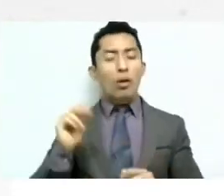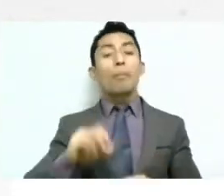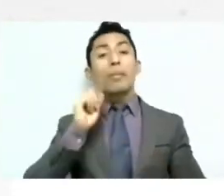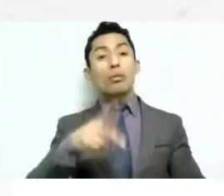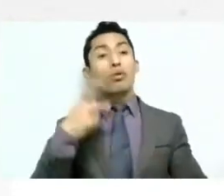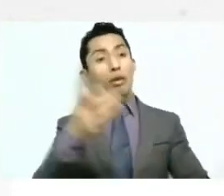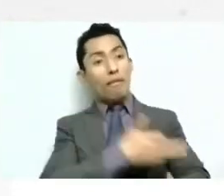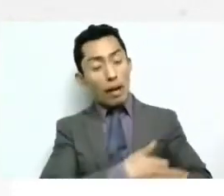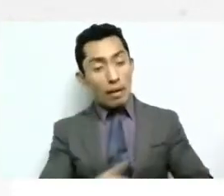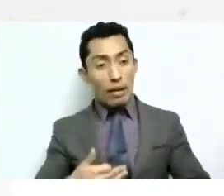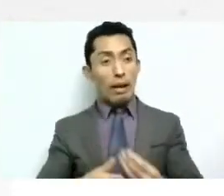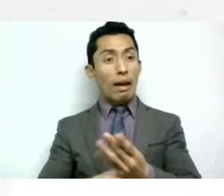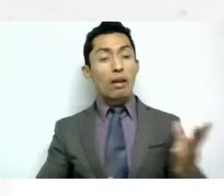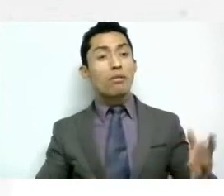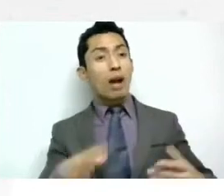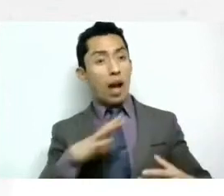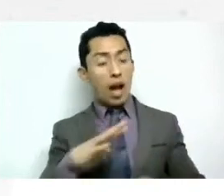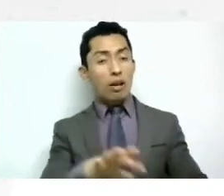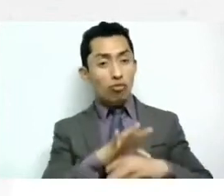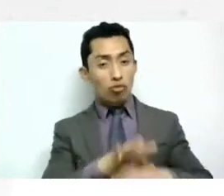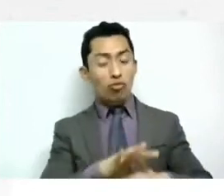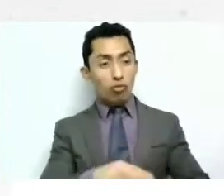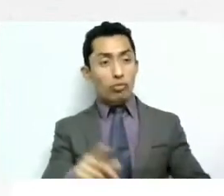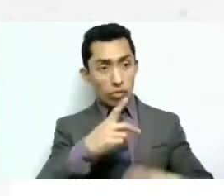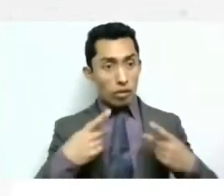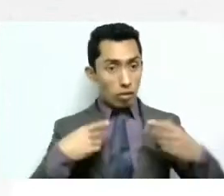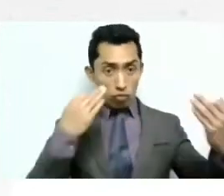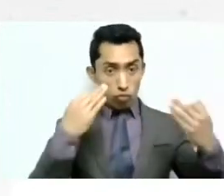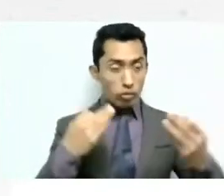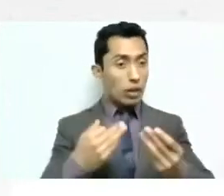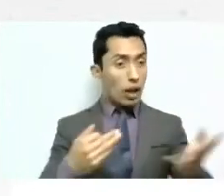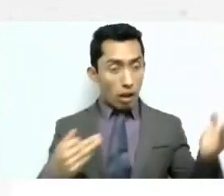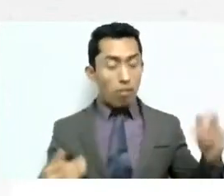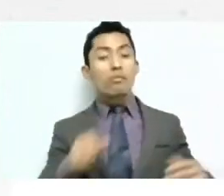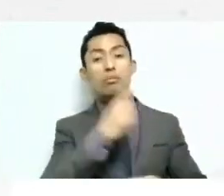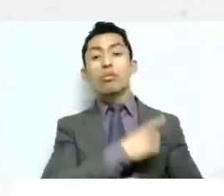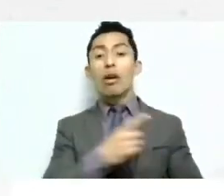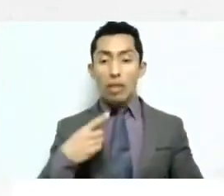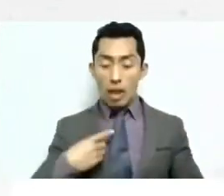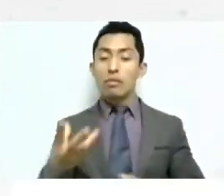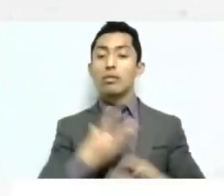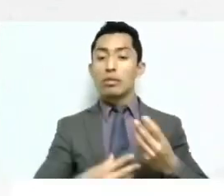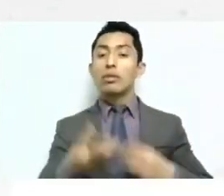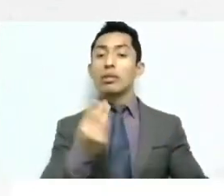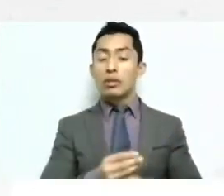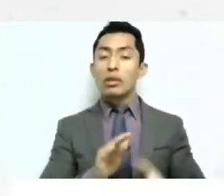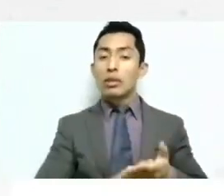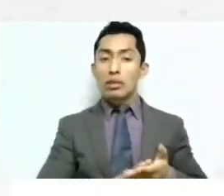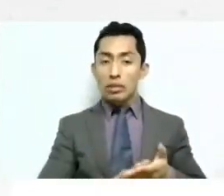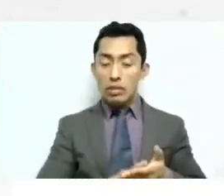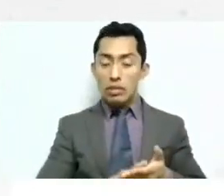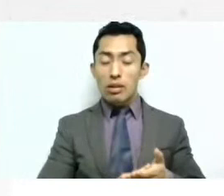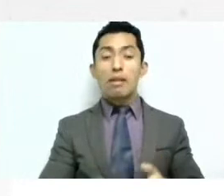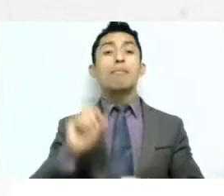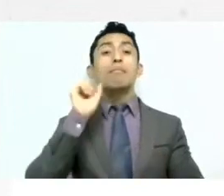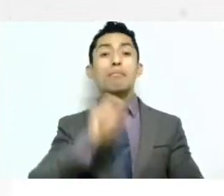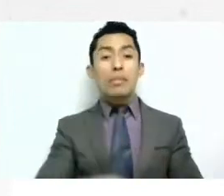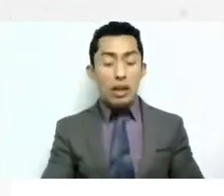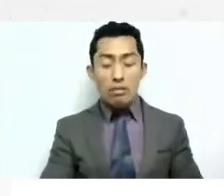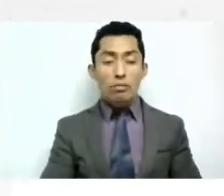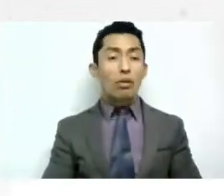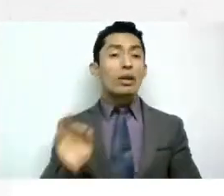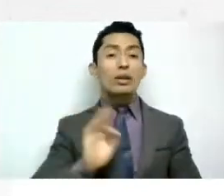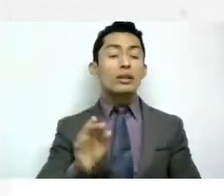y a todos los que estuvieron alrededor todos los involucrados incluso hasta para quien prestó el mal servicio